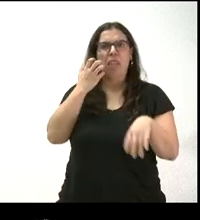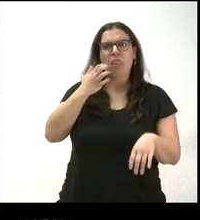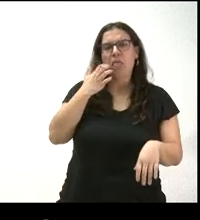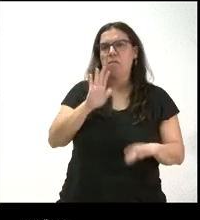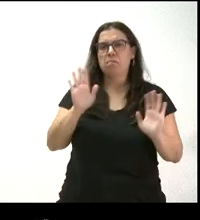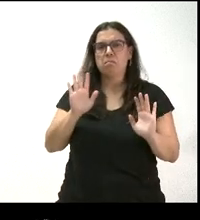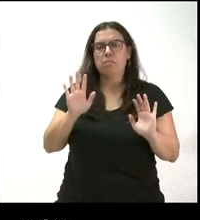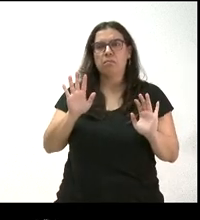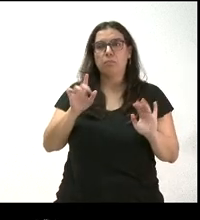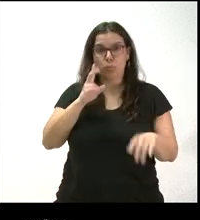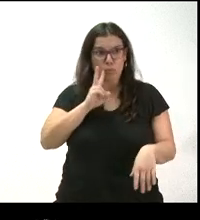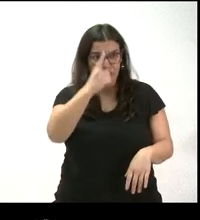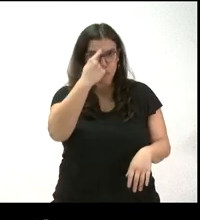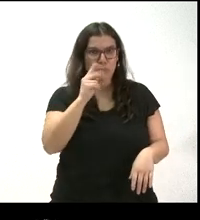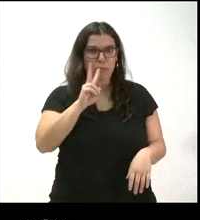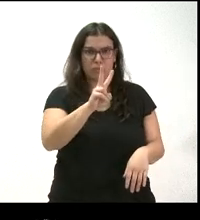No sé si ha visto las imágenes.